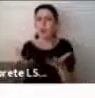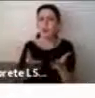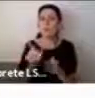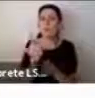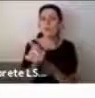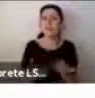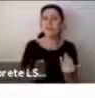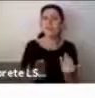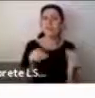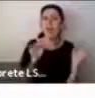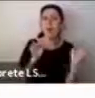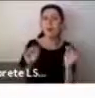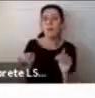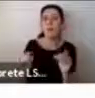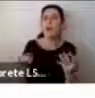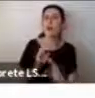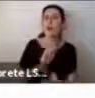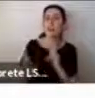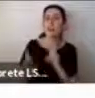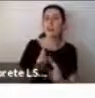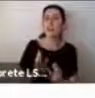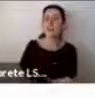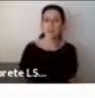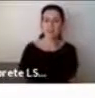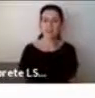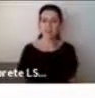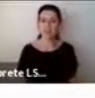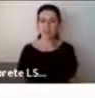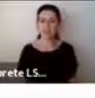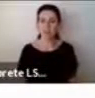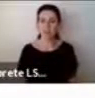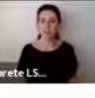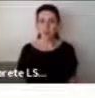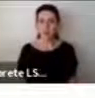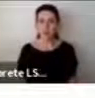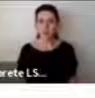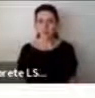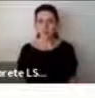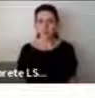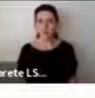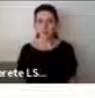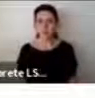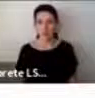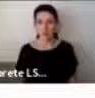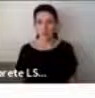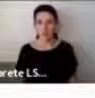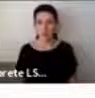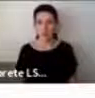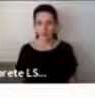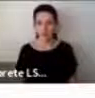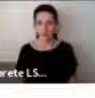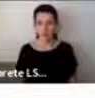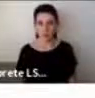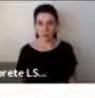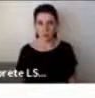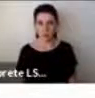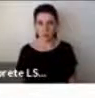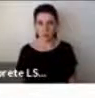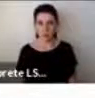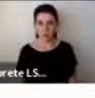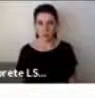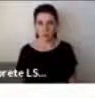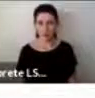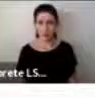del contexto social. Es por eso que el afán de poder clarificar